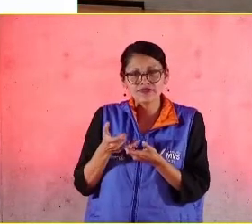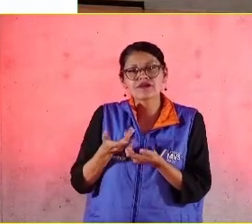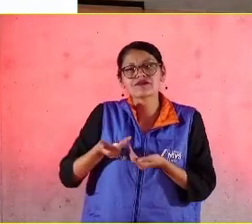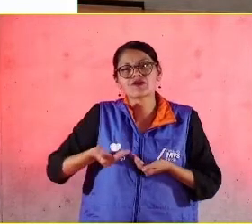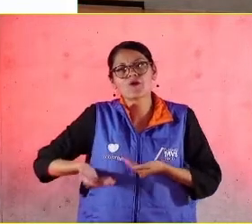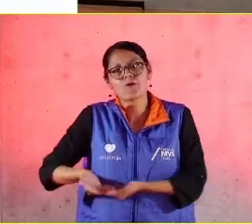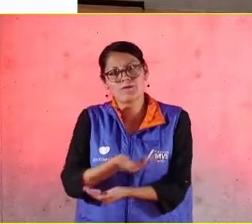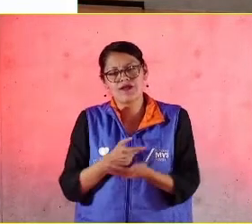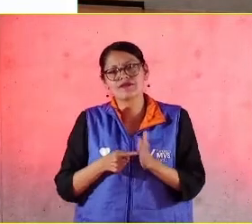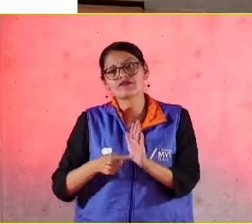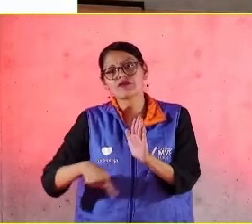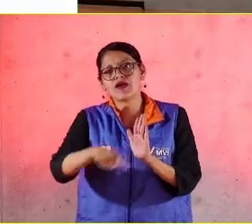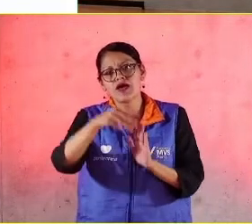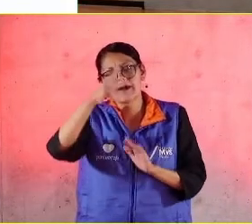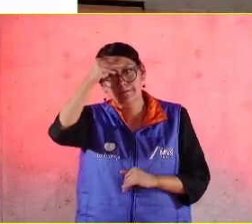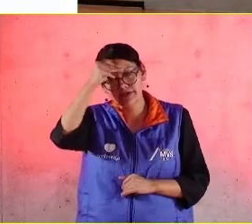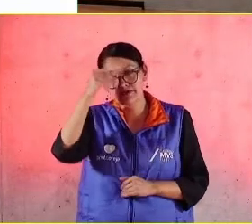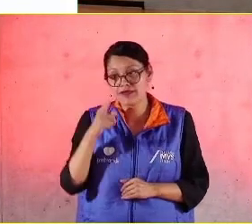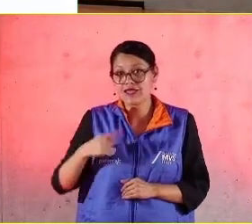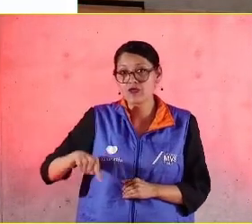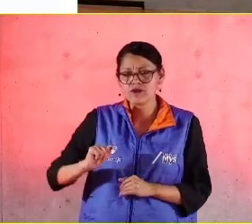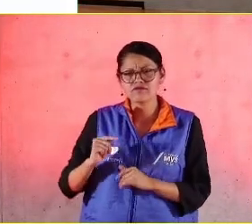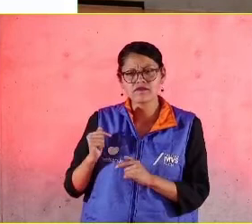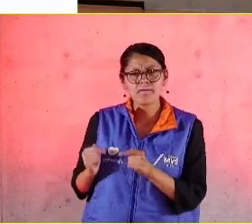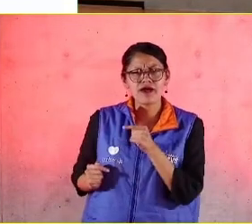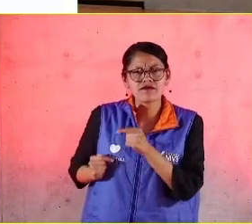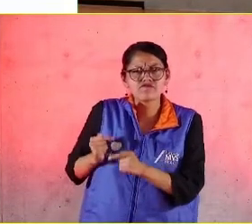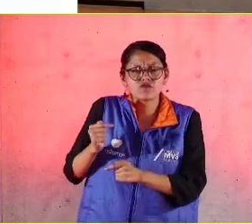y sus perspectivas de aprendizaje.